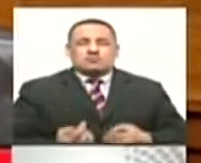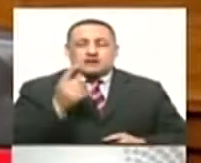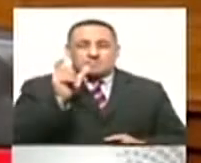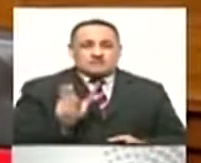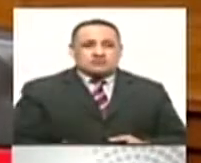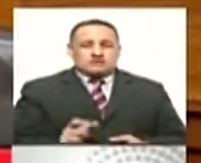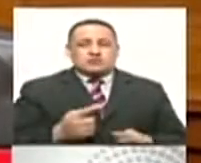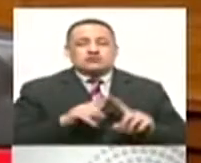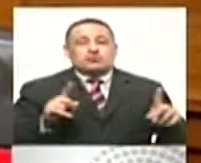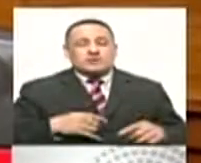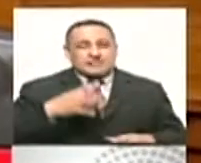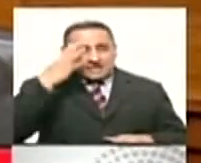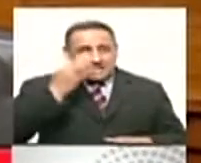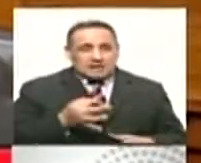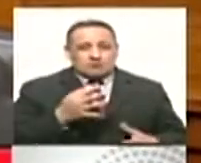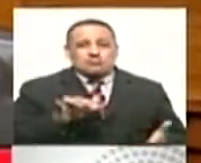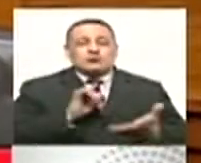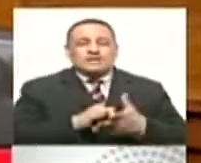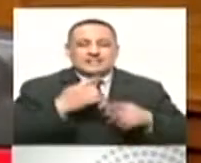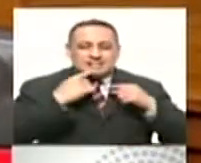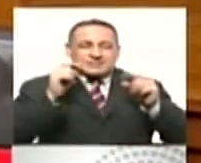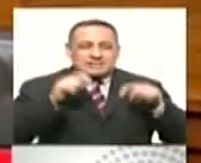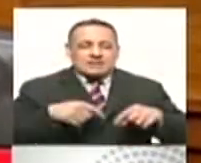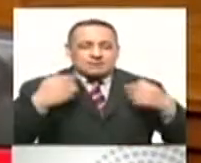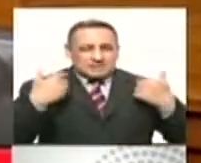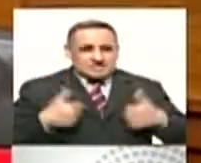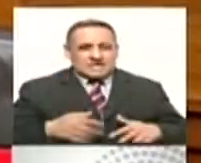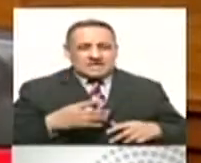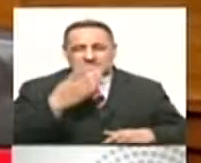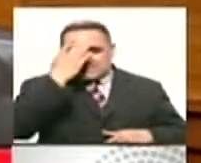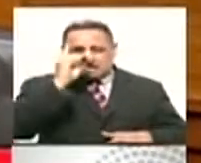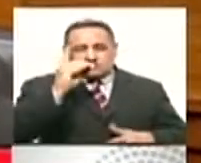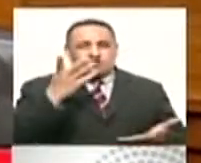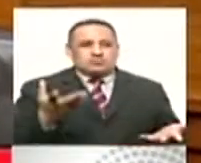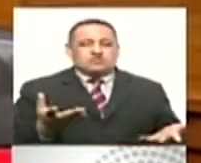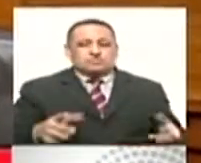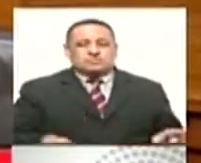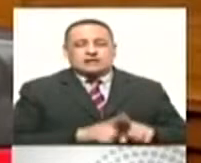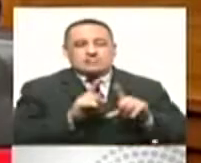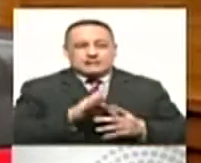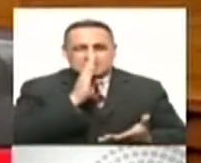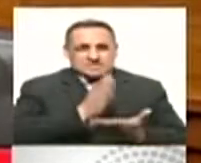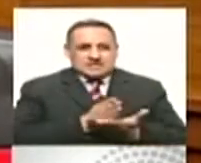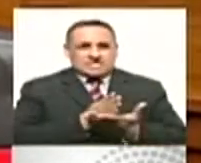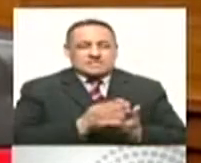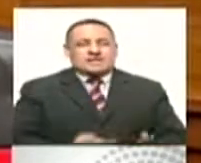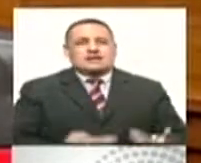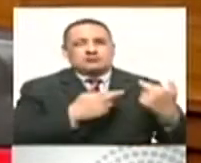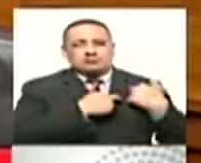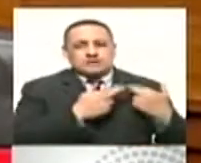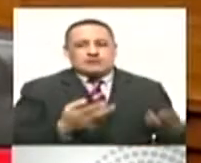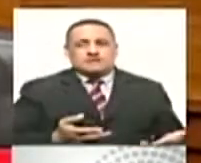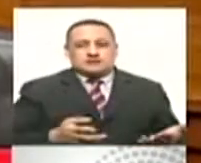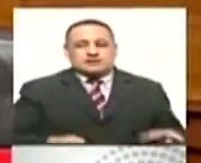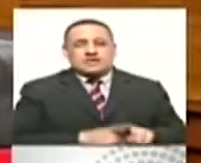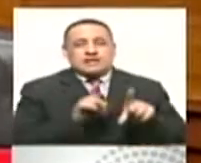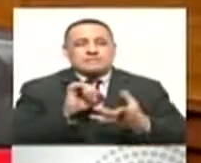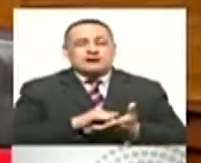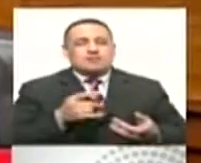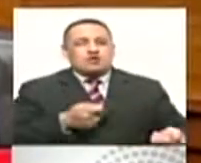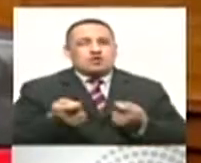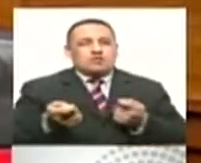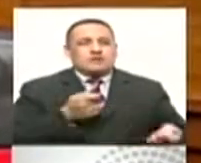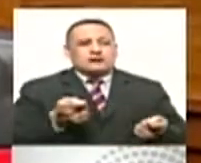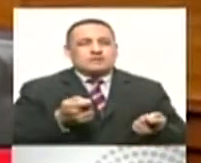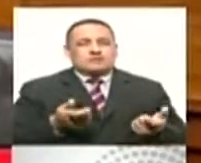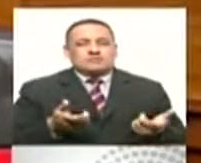colaboración privado-público, la realidad geográfica de ciertas regiones, que es mucho más compleja que otras, para no mencionar el caso de